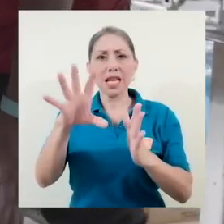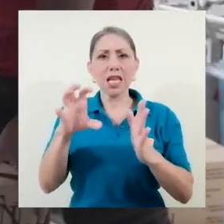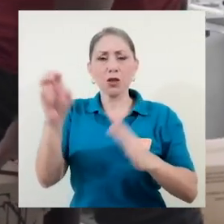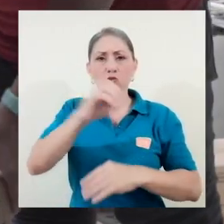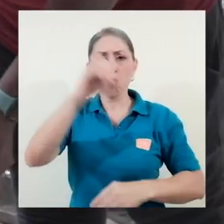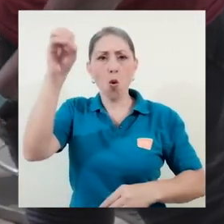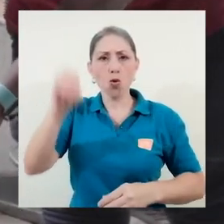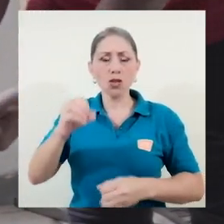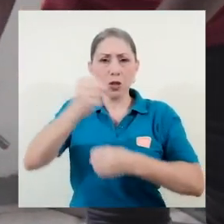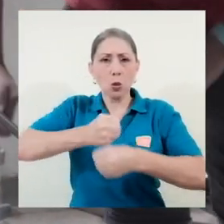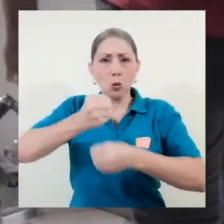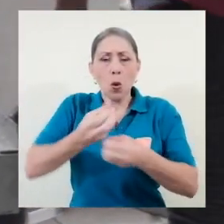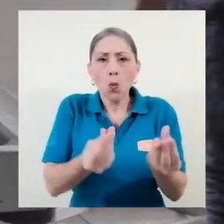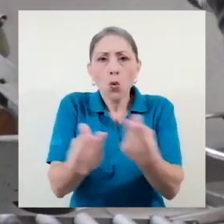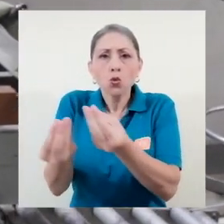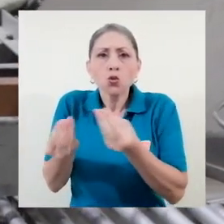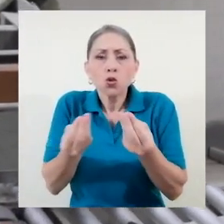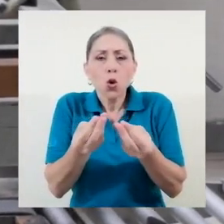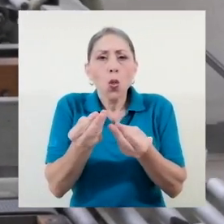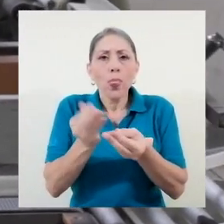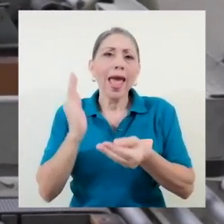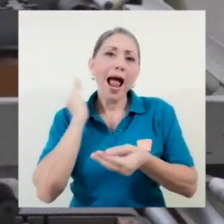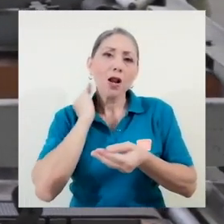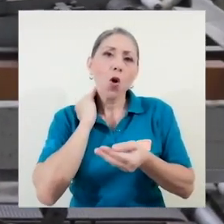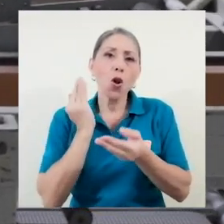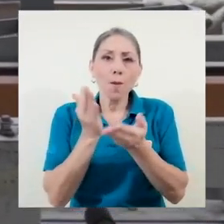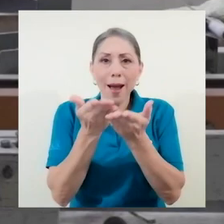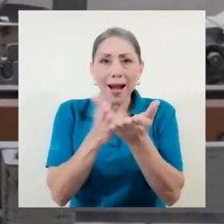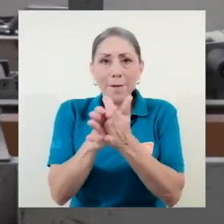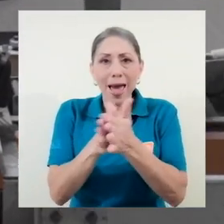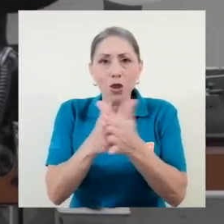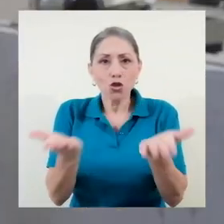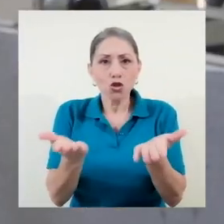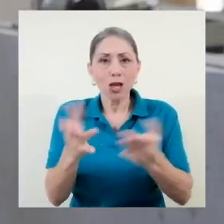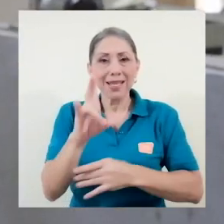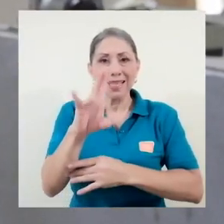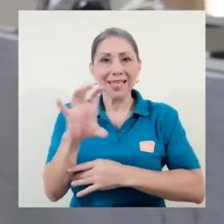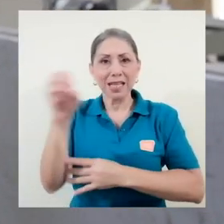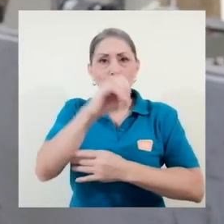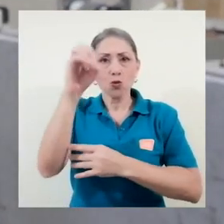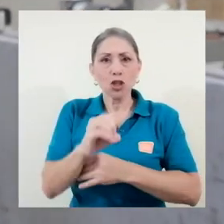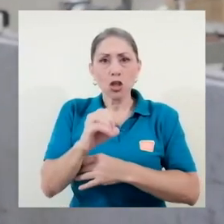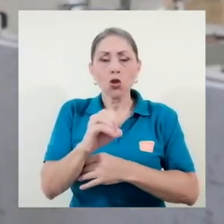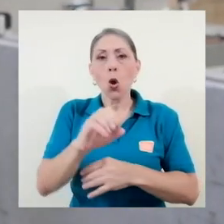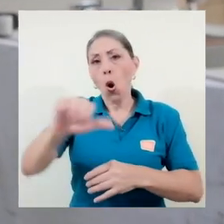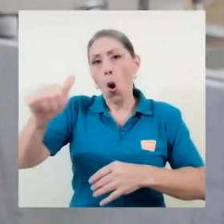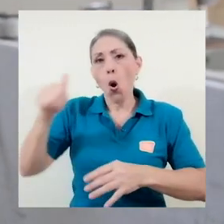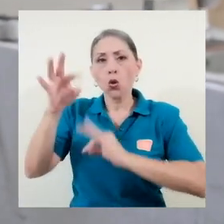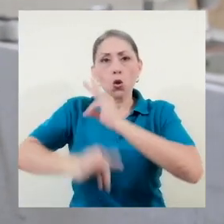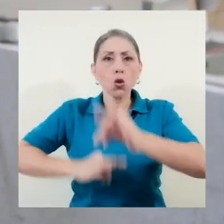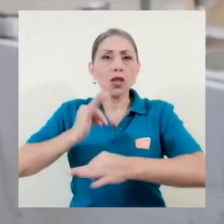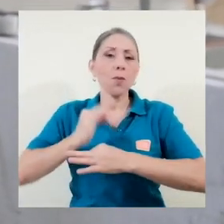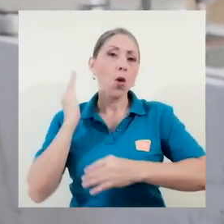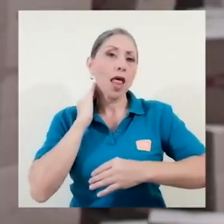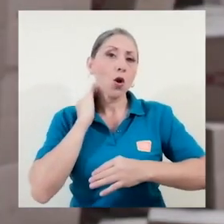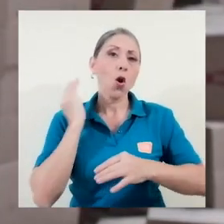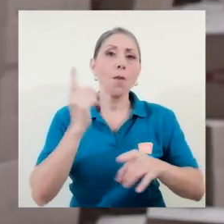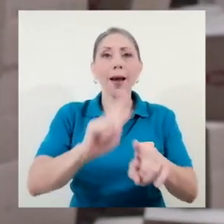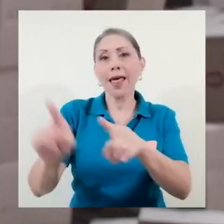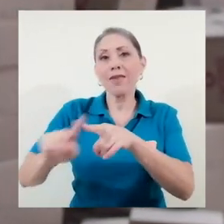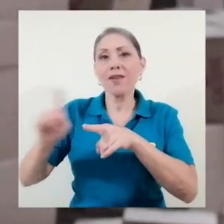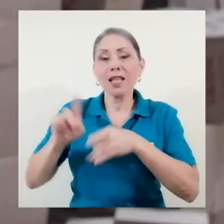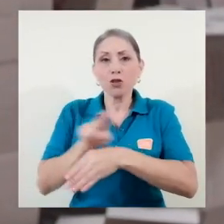.500% en la producción de alcohol para manos y un 700% en otro tipo de alcohol multiusos.